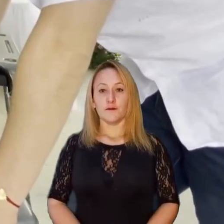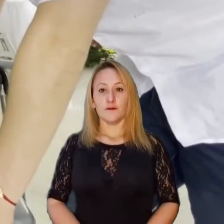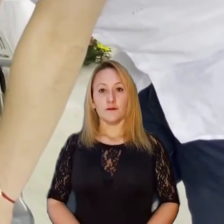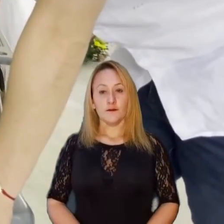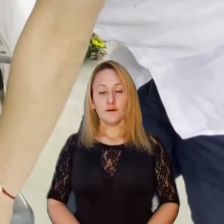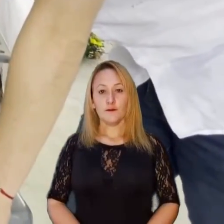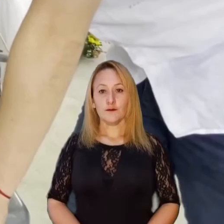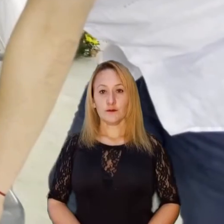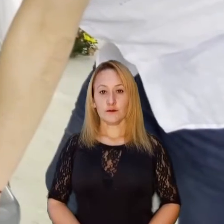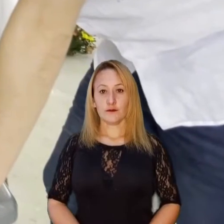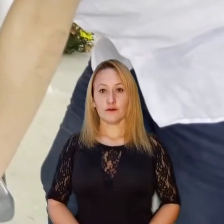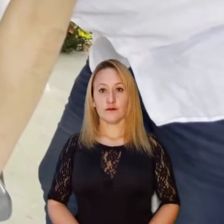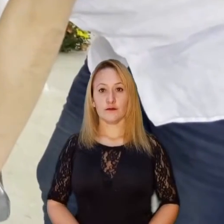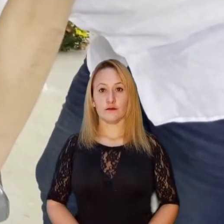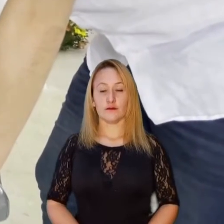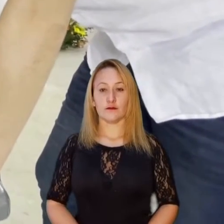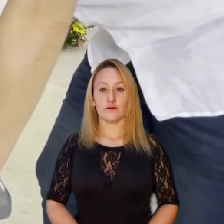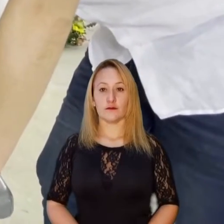sus regiones.